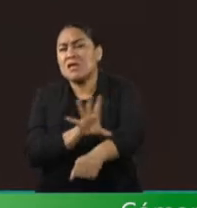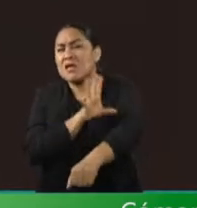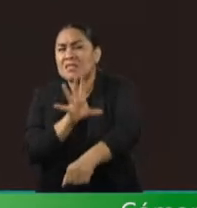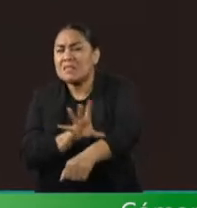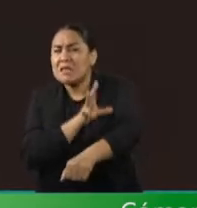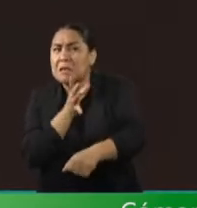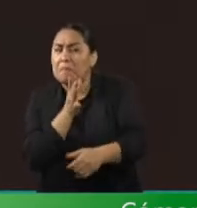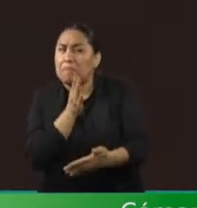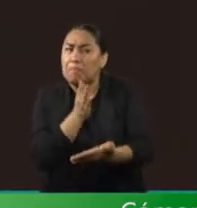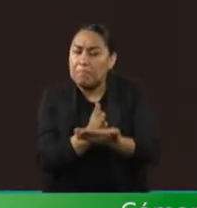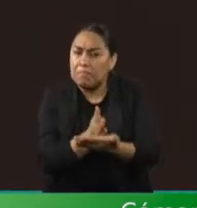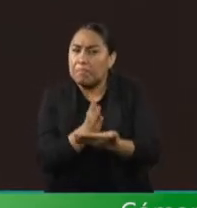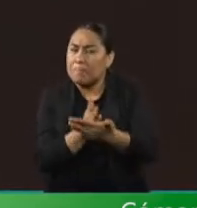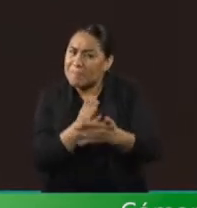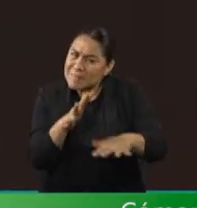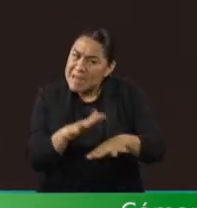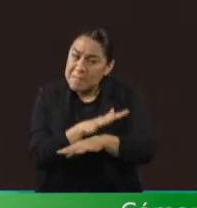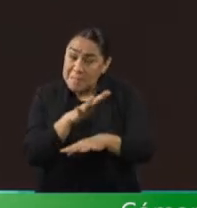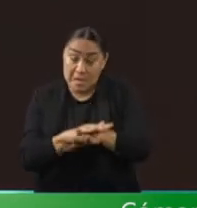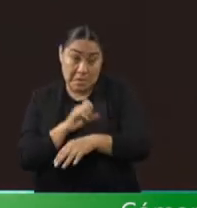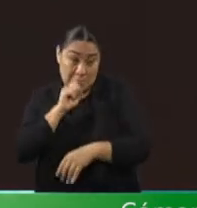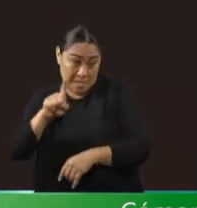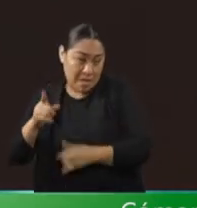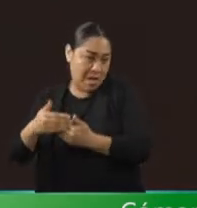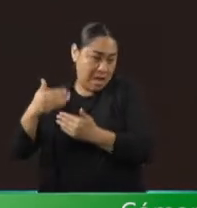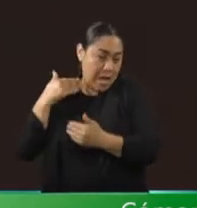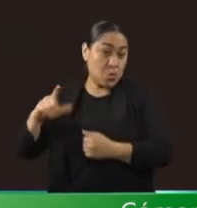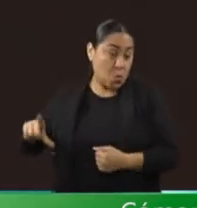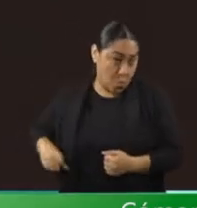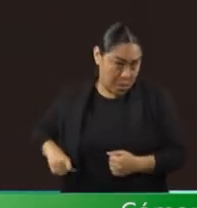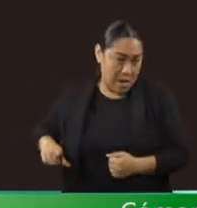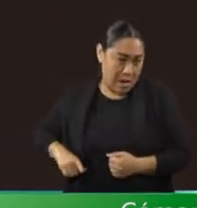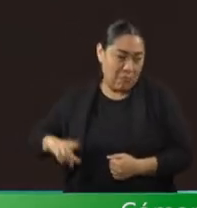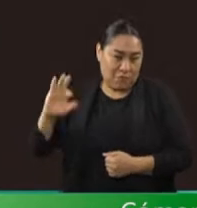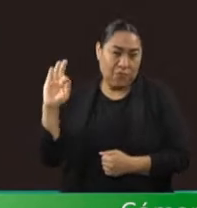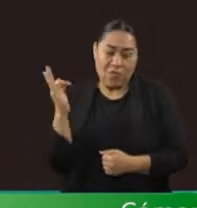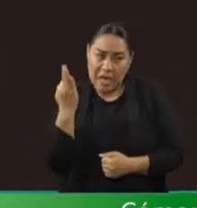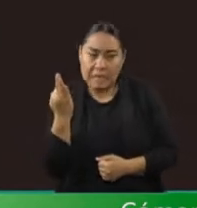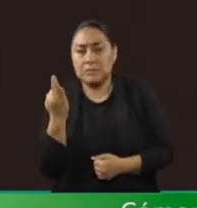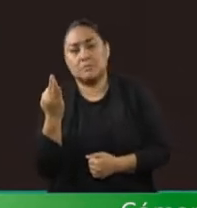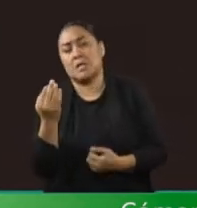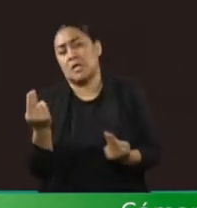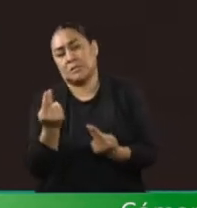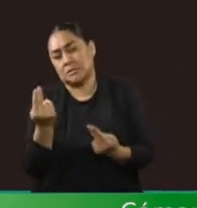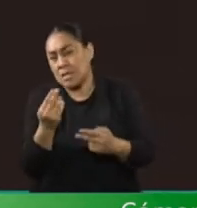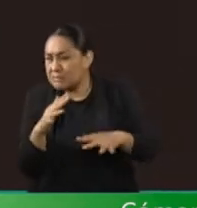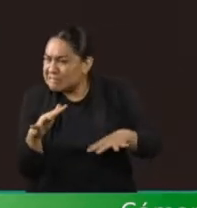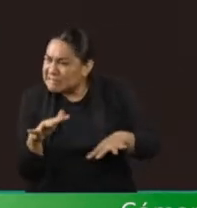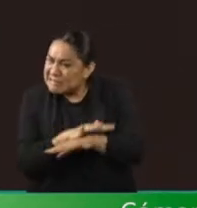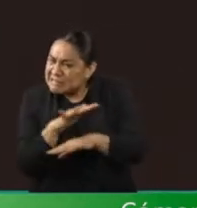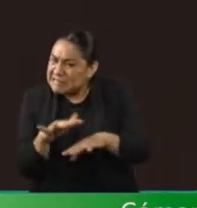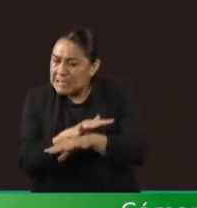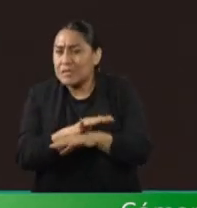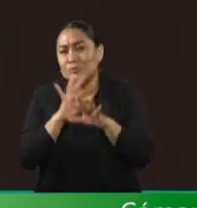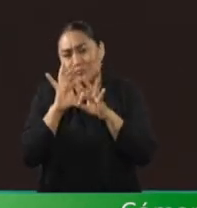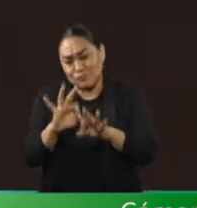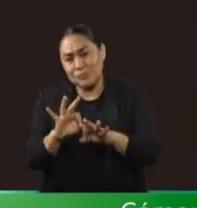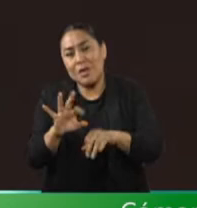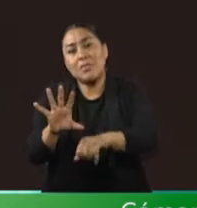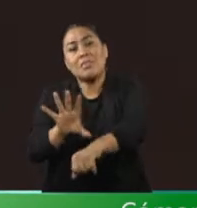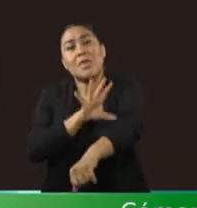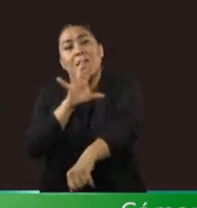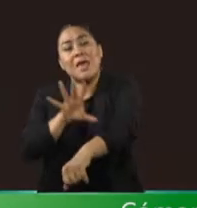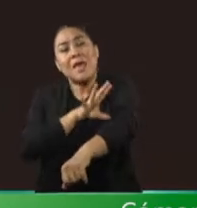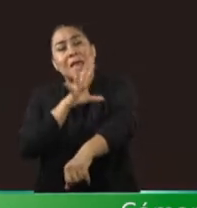freno que le ha impuesto la pasada administración federal y ponerle el acelerador a la generación de energías limpias